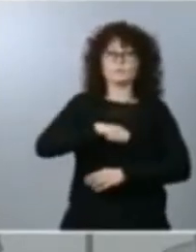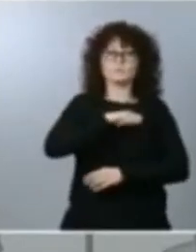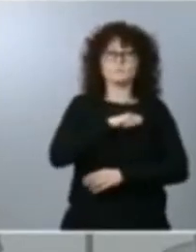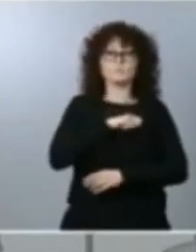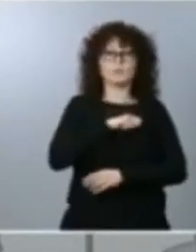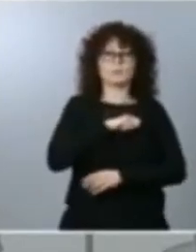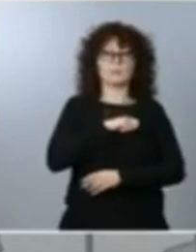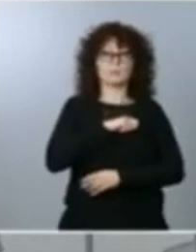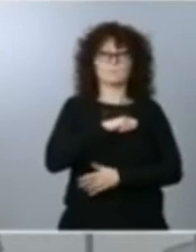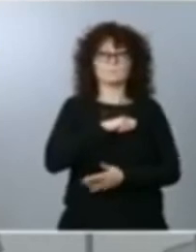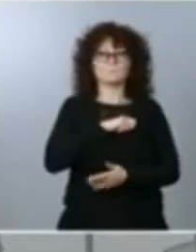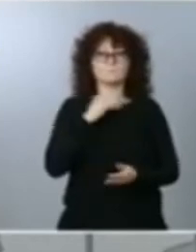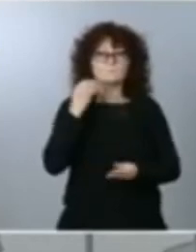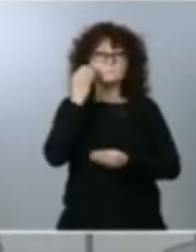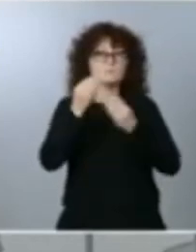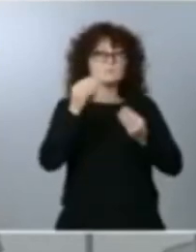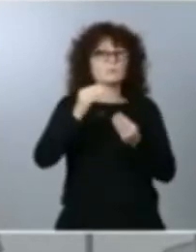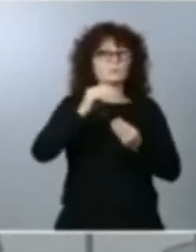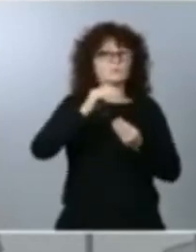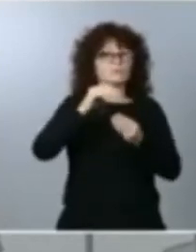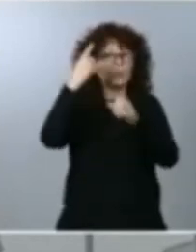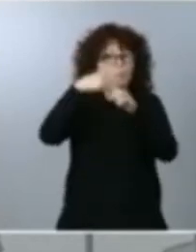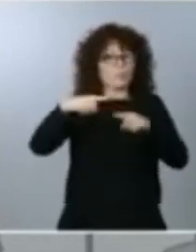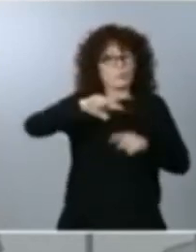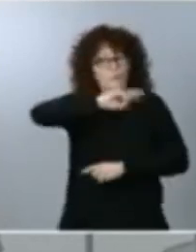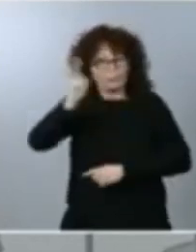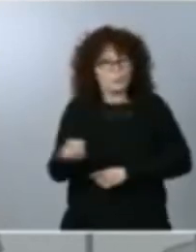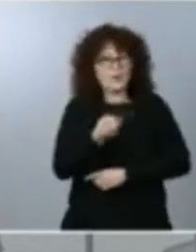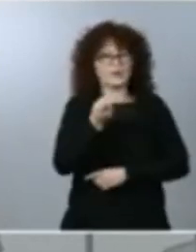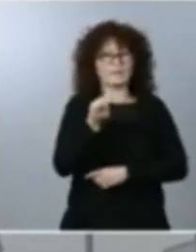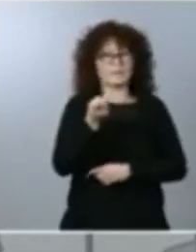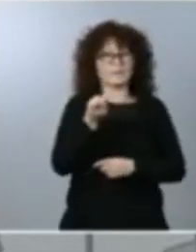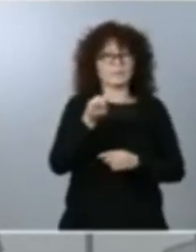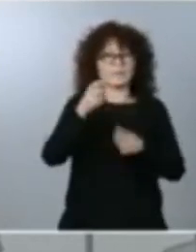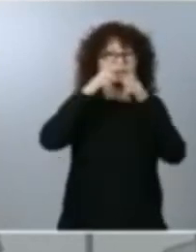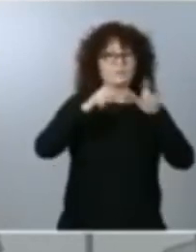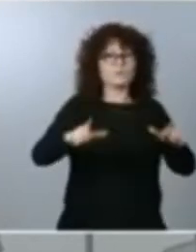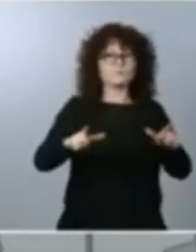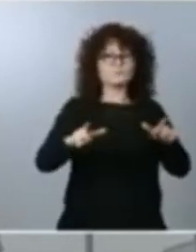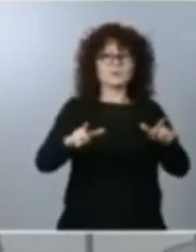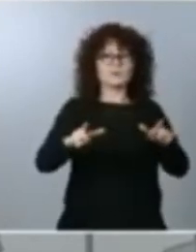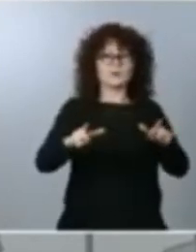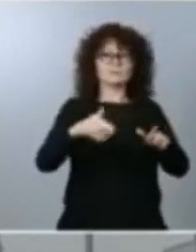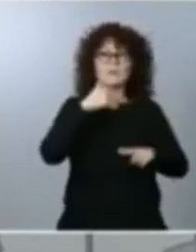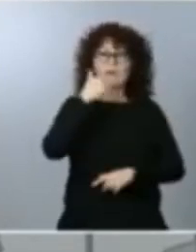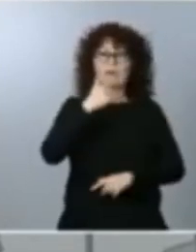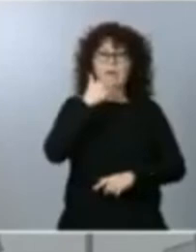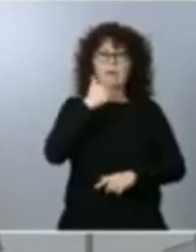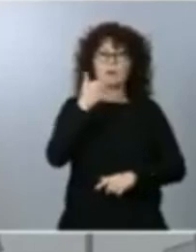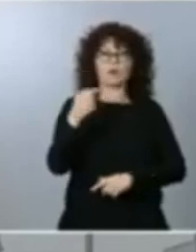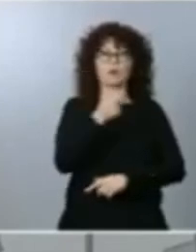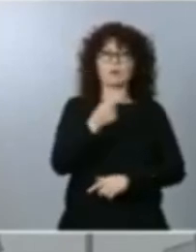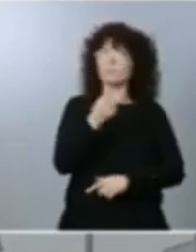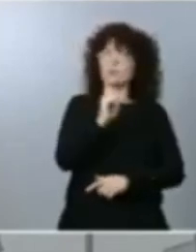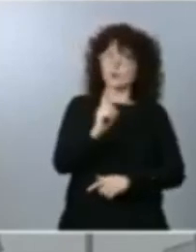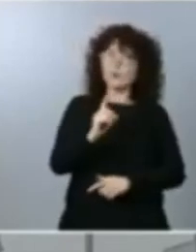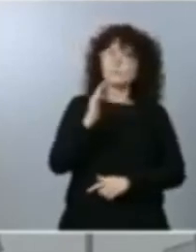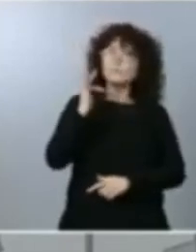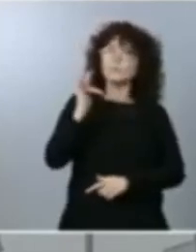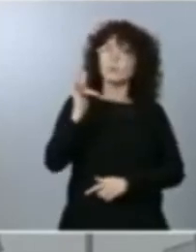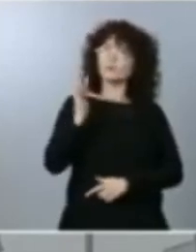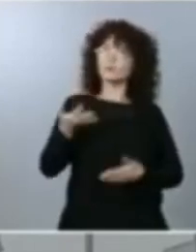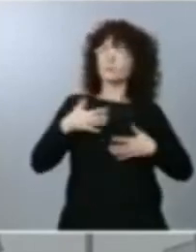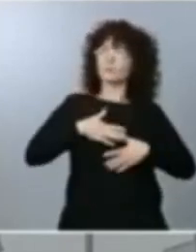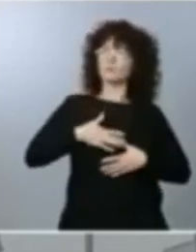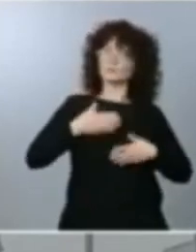pluralidad lingüística no es un pasivo sino que es un enorme activo para el conjunto de la sociedad española pues